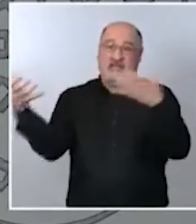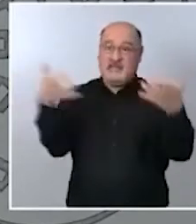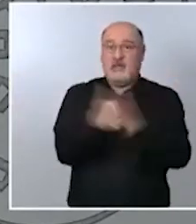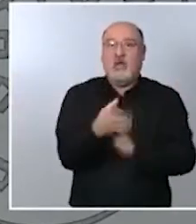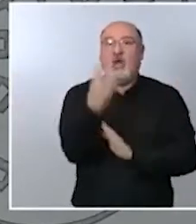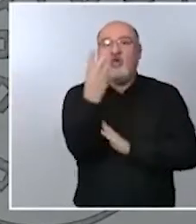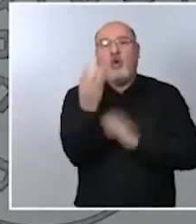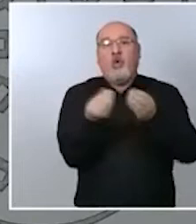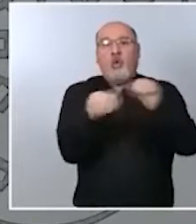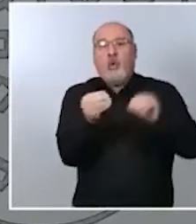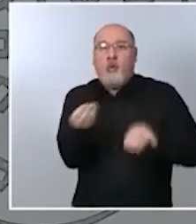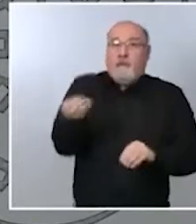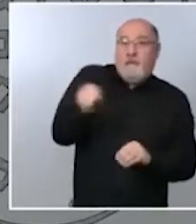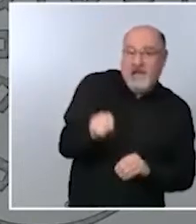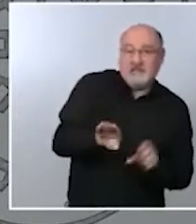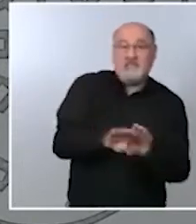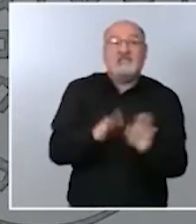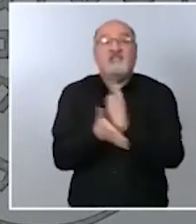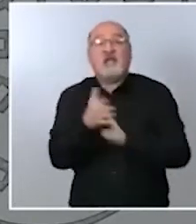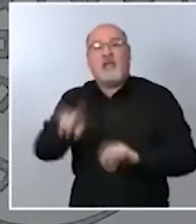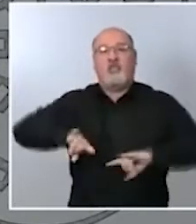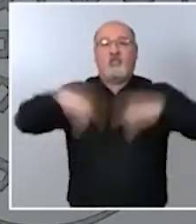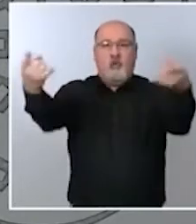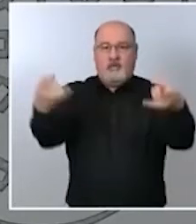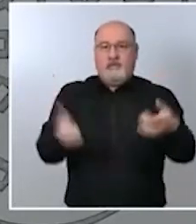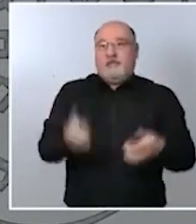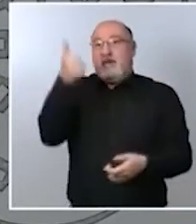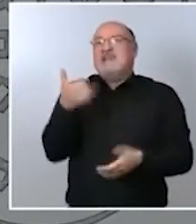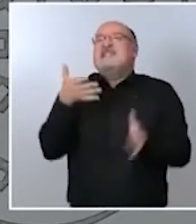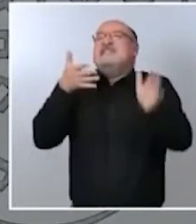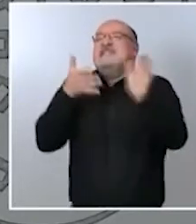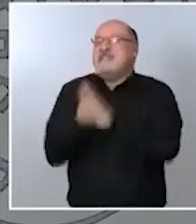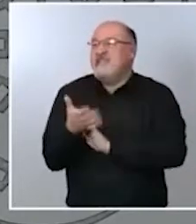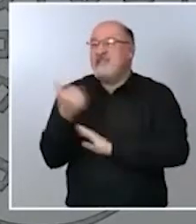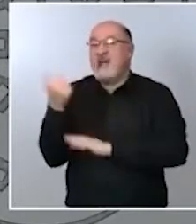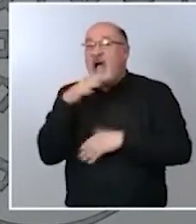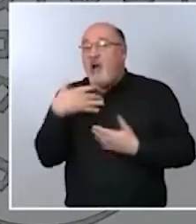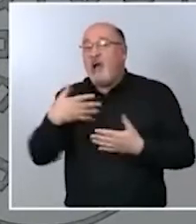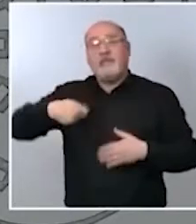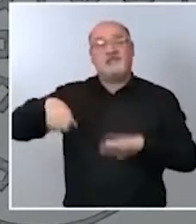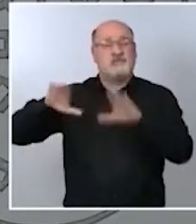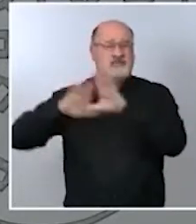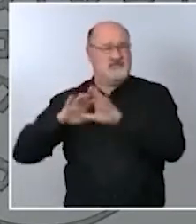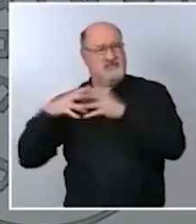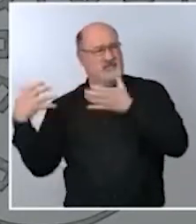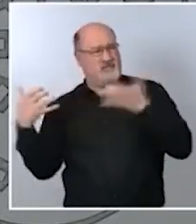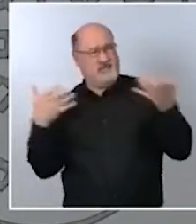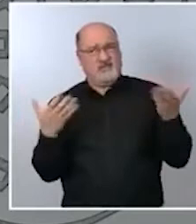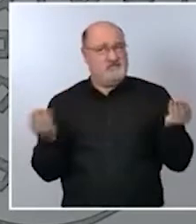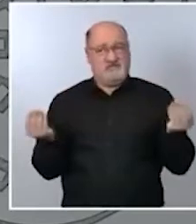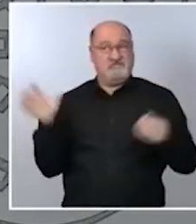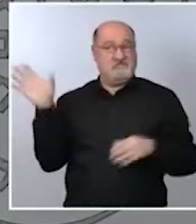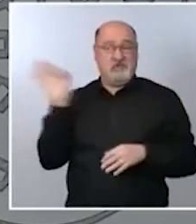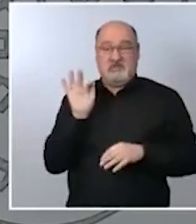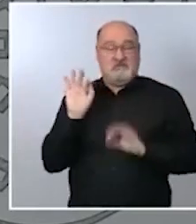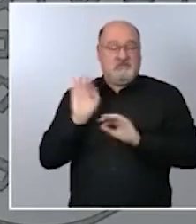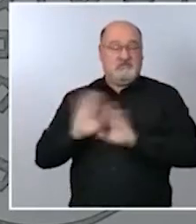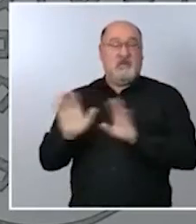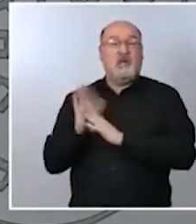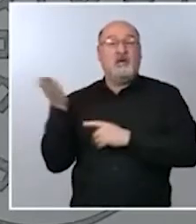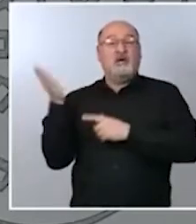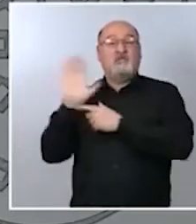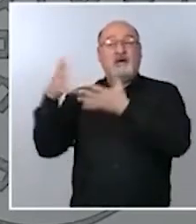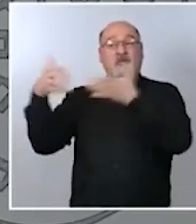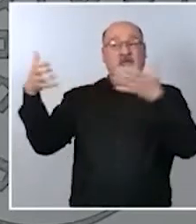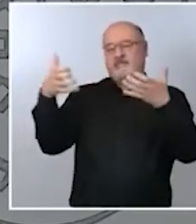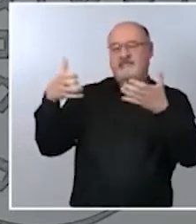por tanto no entiendo a qué se refiere cuando utiliza esa expresión francamente inapropiada y yo diría